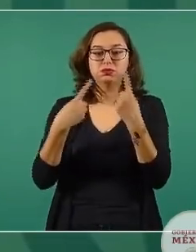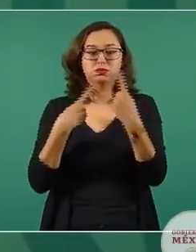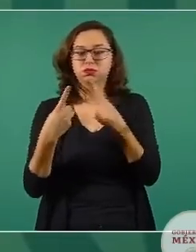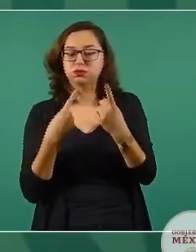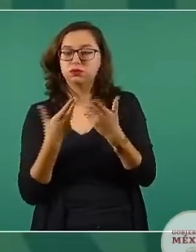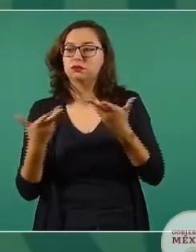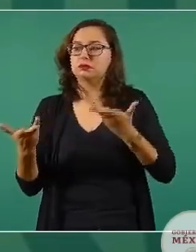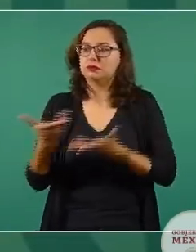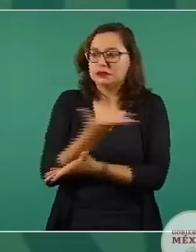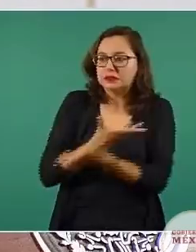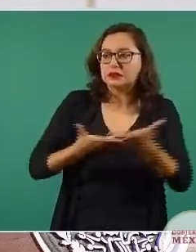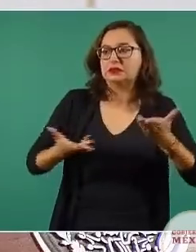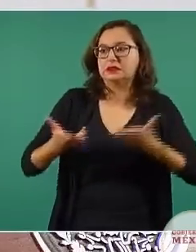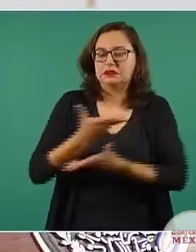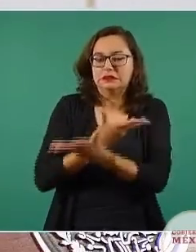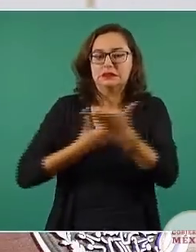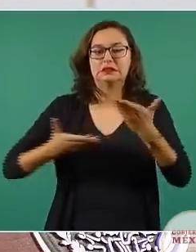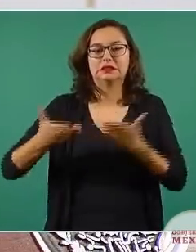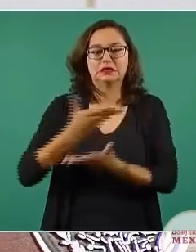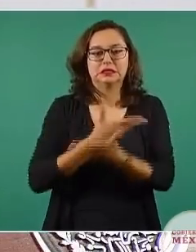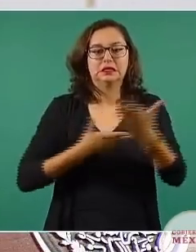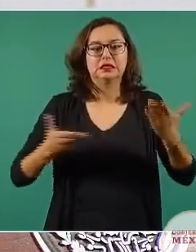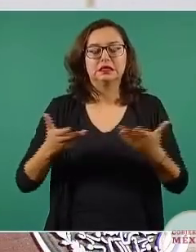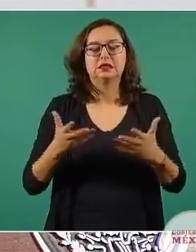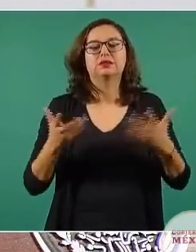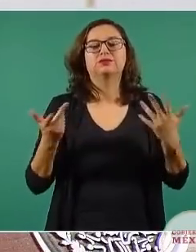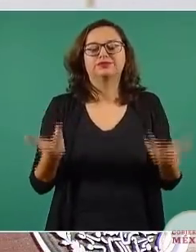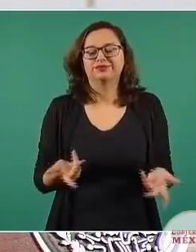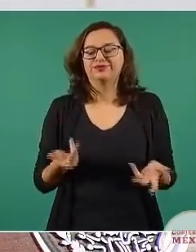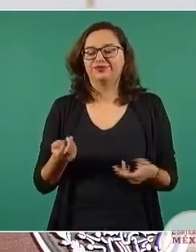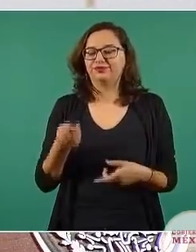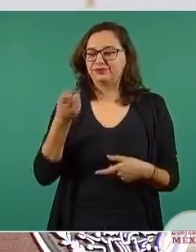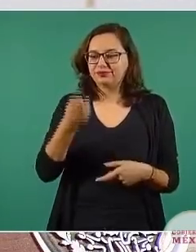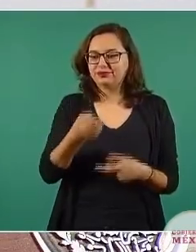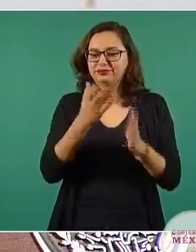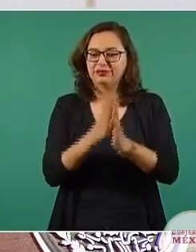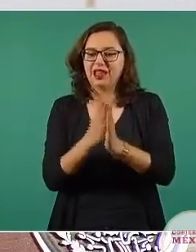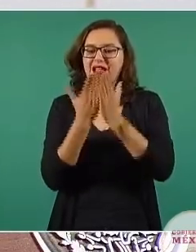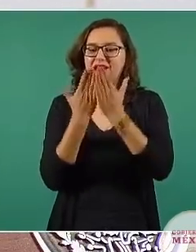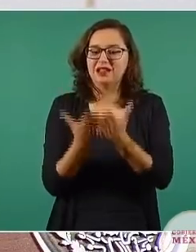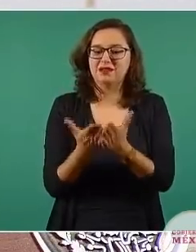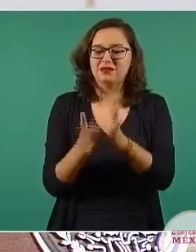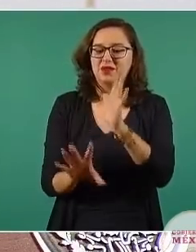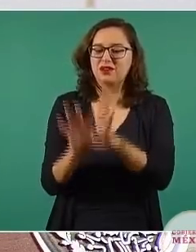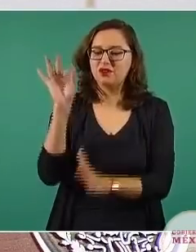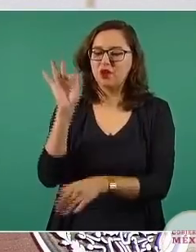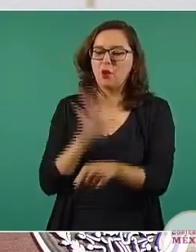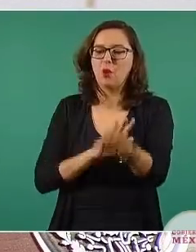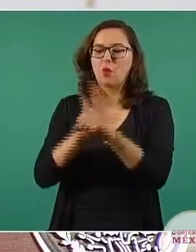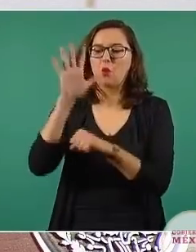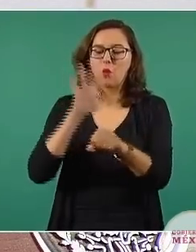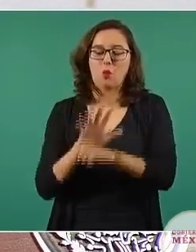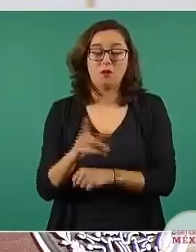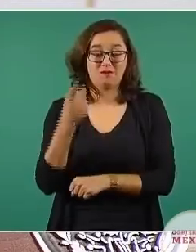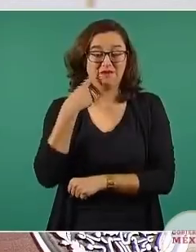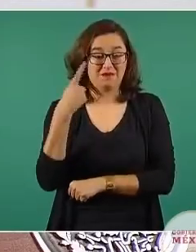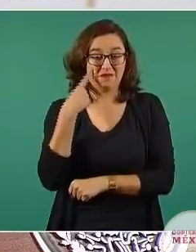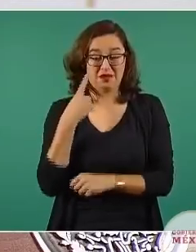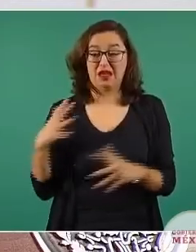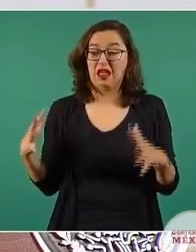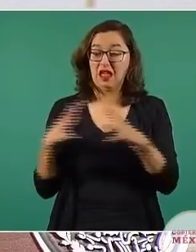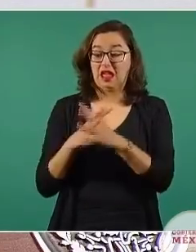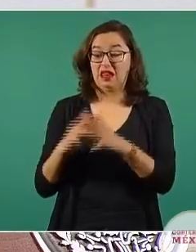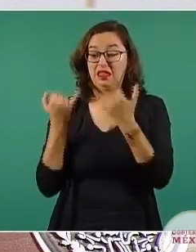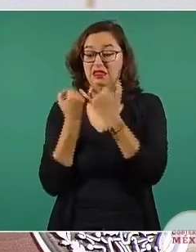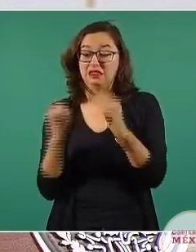recogieran libros post-independencia, o sea, a partir de la independencia hasta mediados del